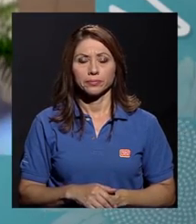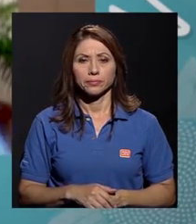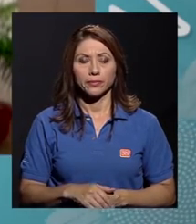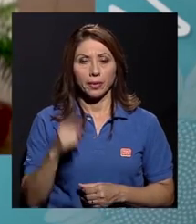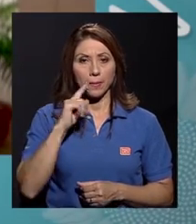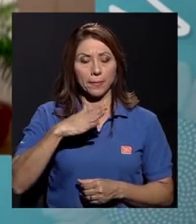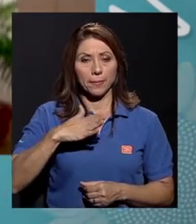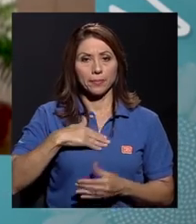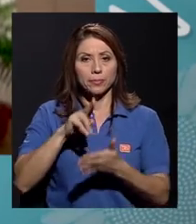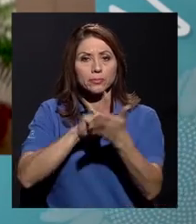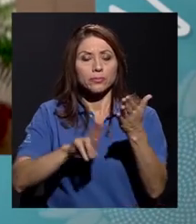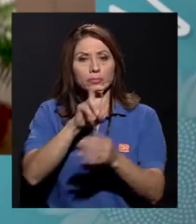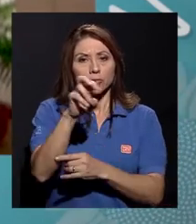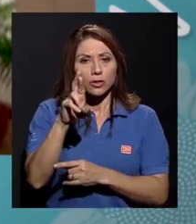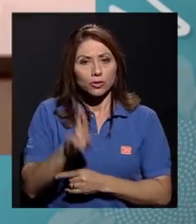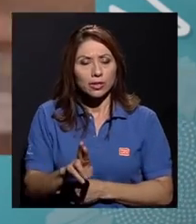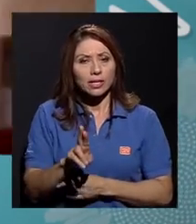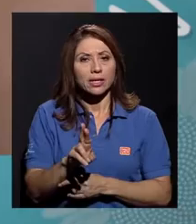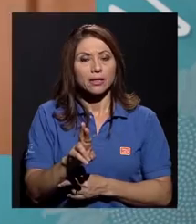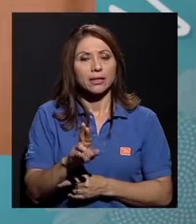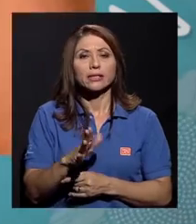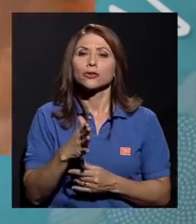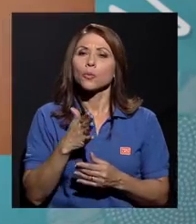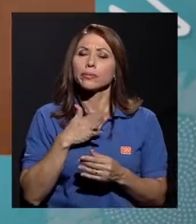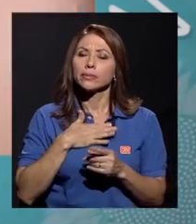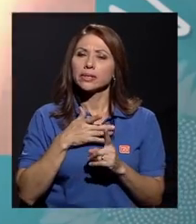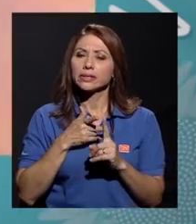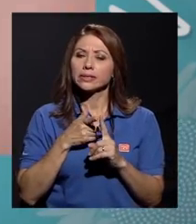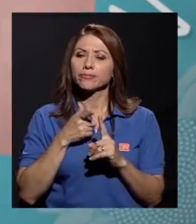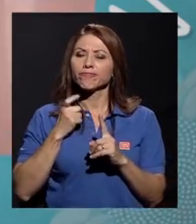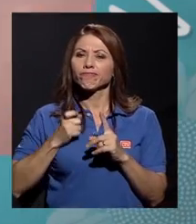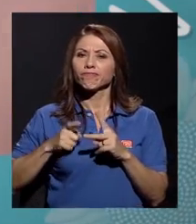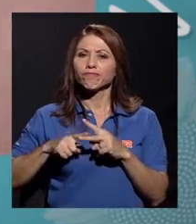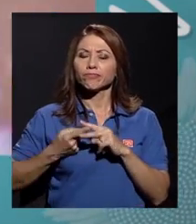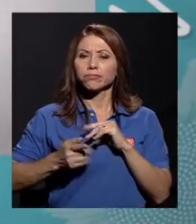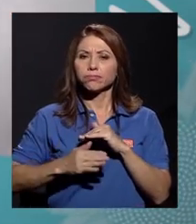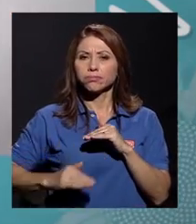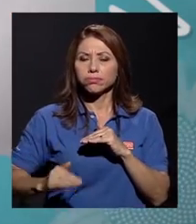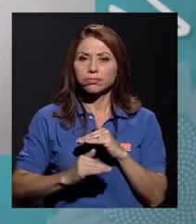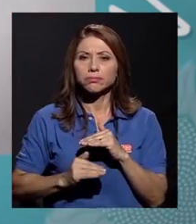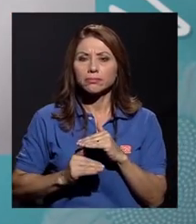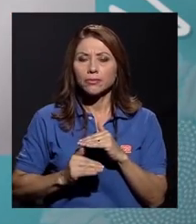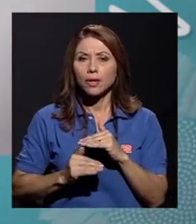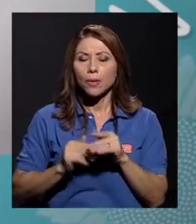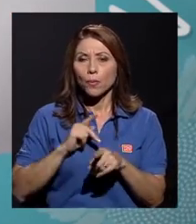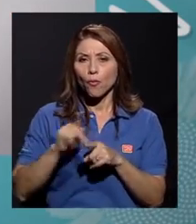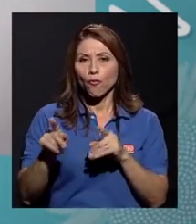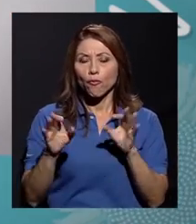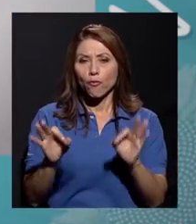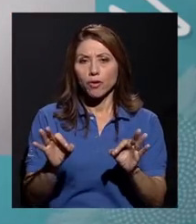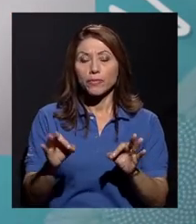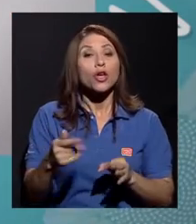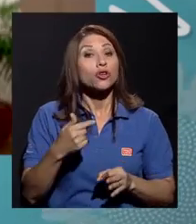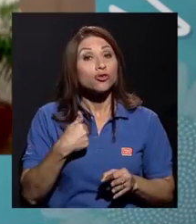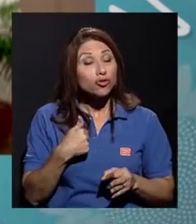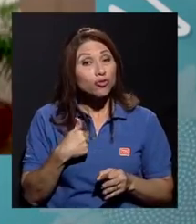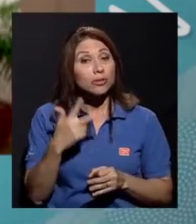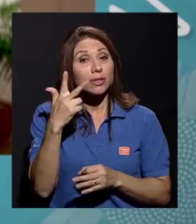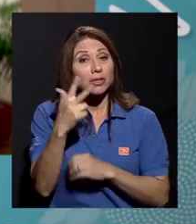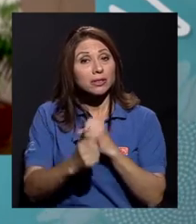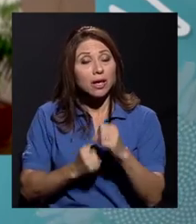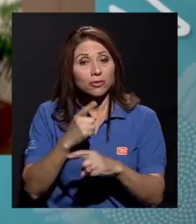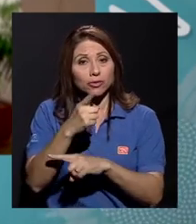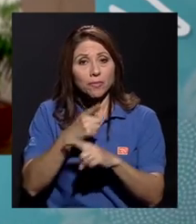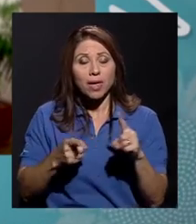Para mí, Universidad de Costa Rica son mis raíces de profesional. Yo gasté tres años y